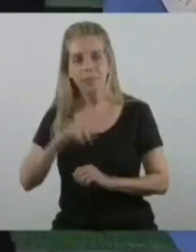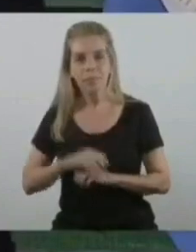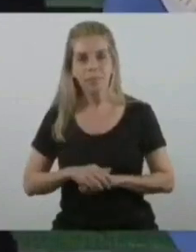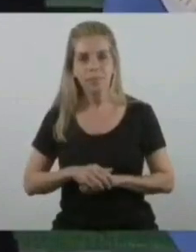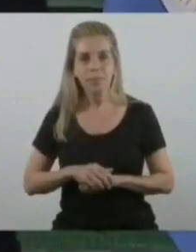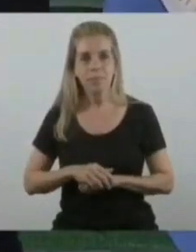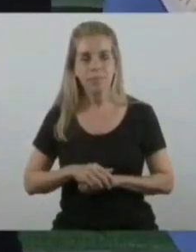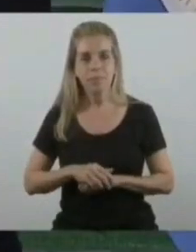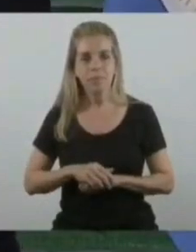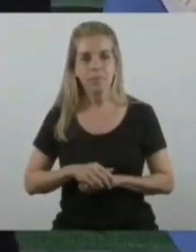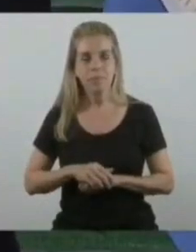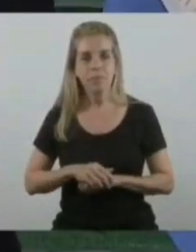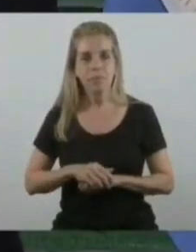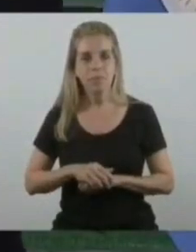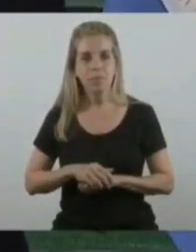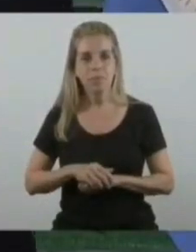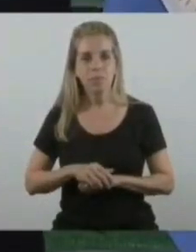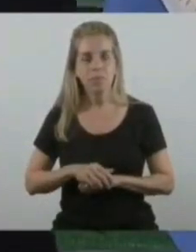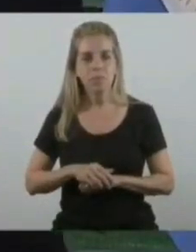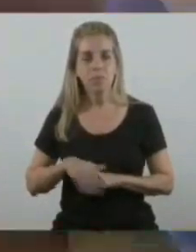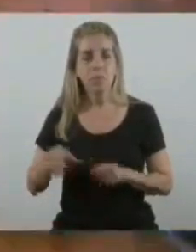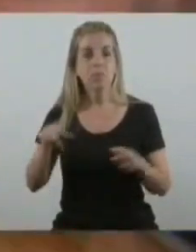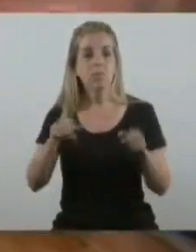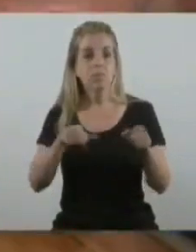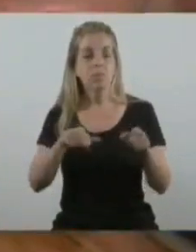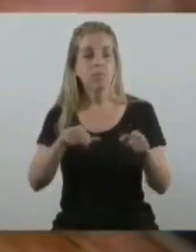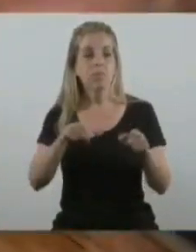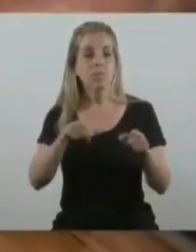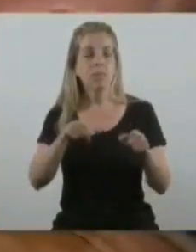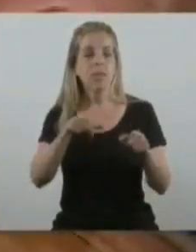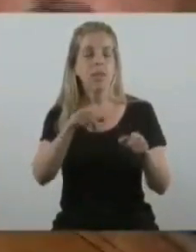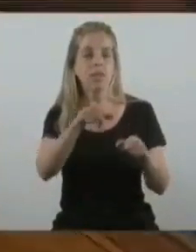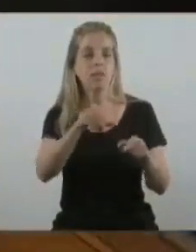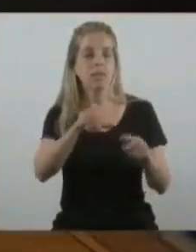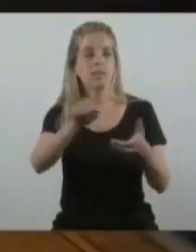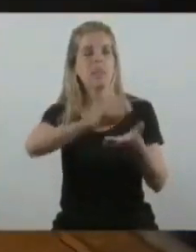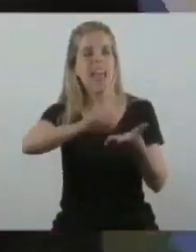Firma el señor Escribano, General de Gobierno.